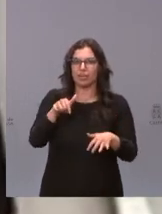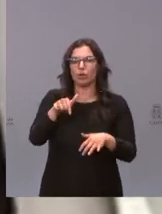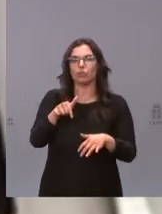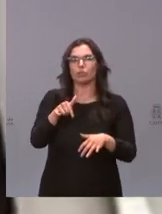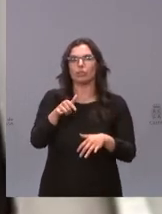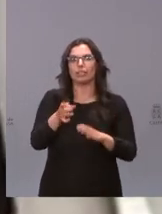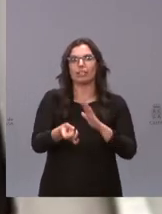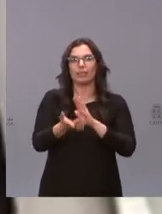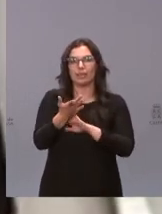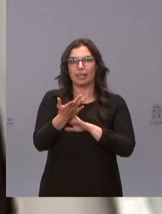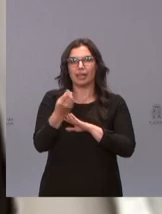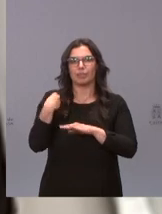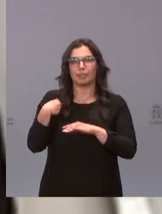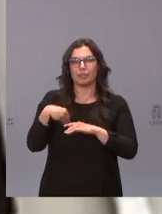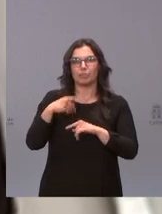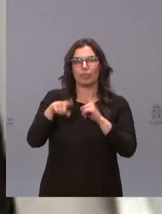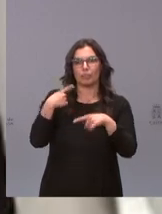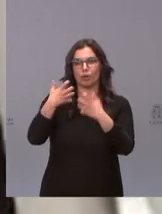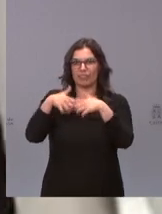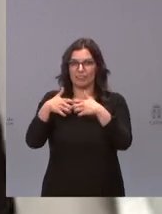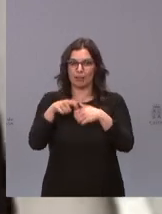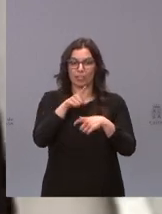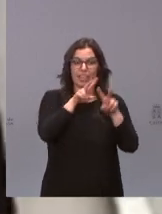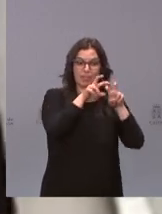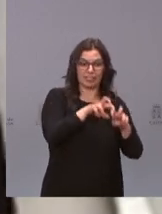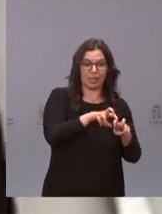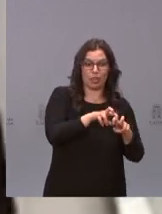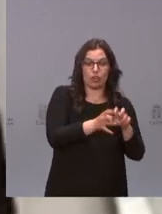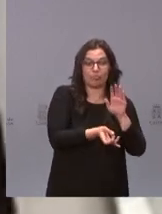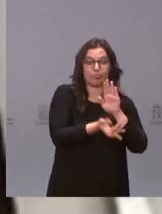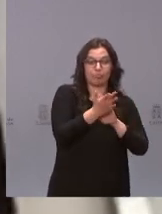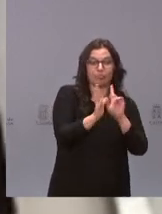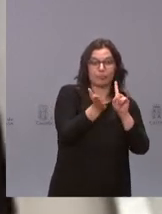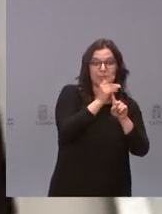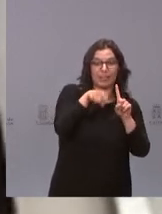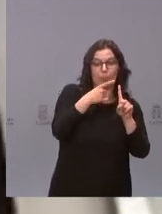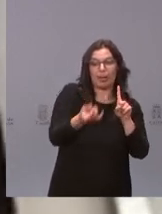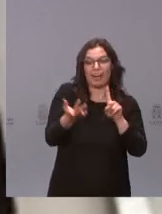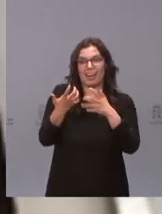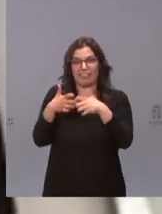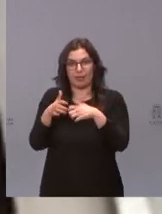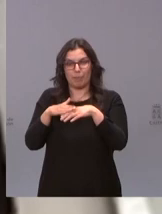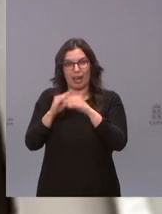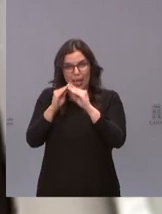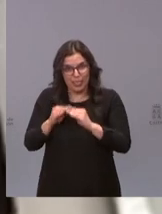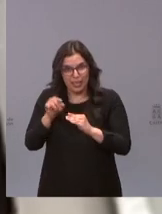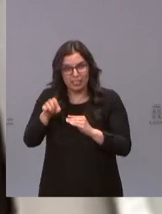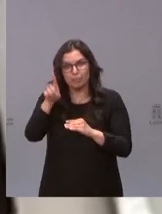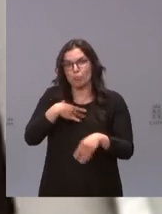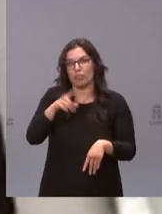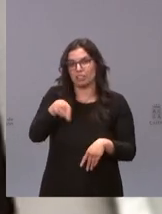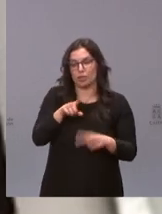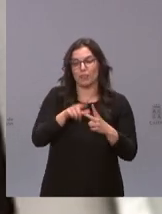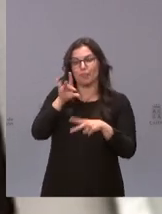a tener esas factorías que desarrollasen estos fármacos que se estudian en Salamanca y para Mariano Barbacid quería saber